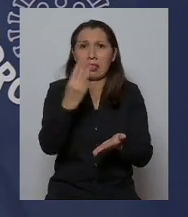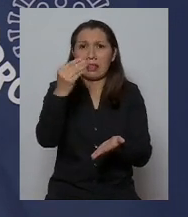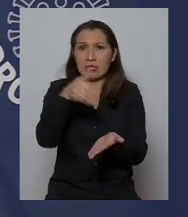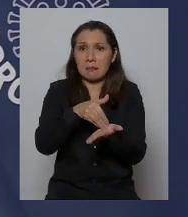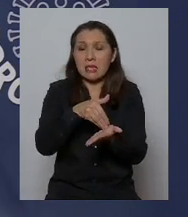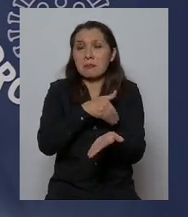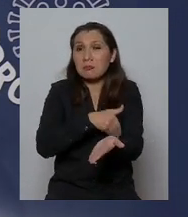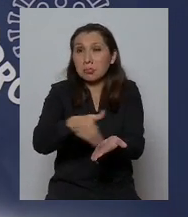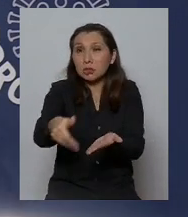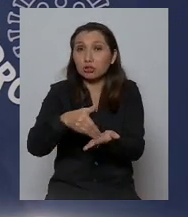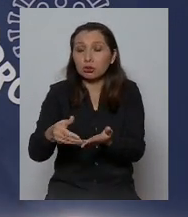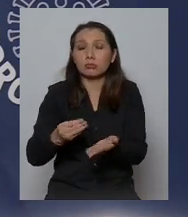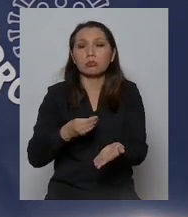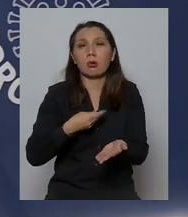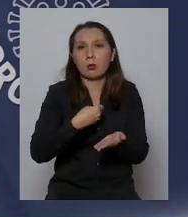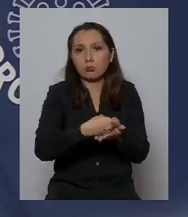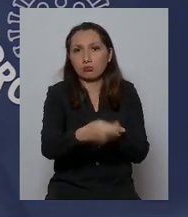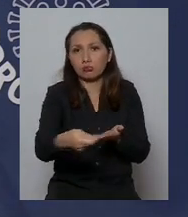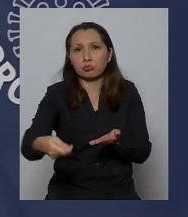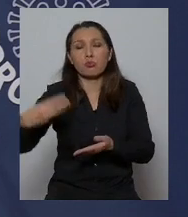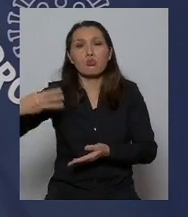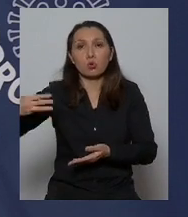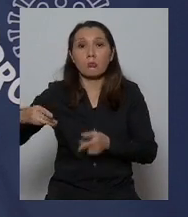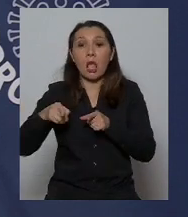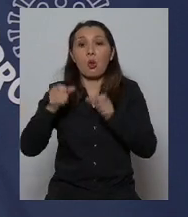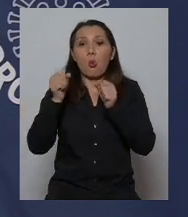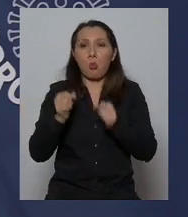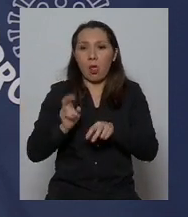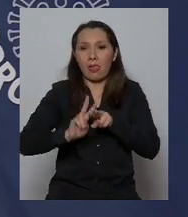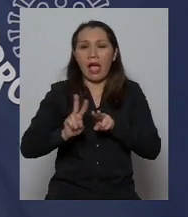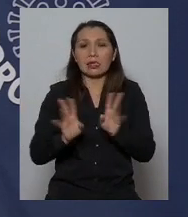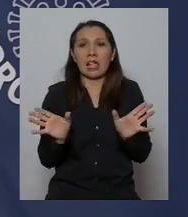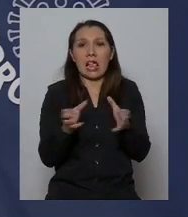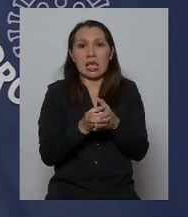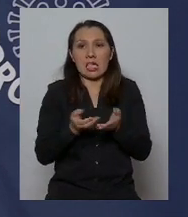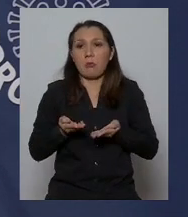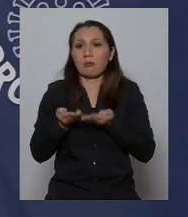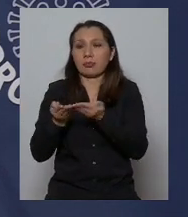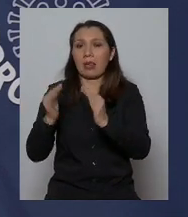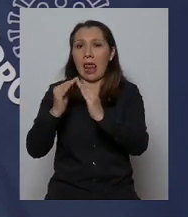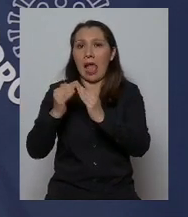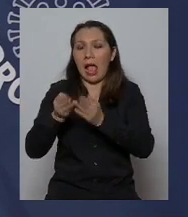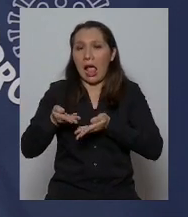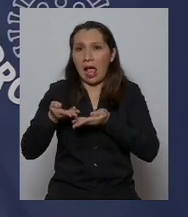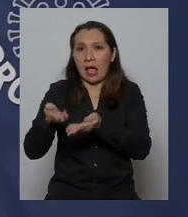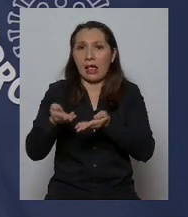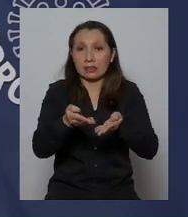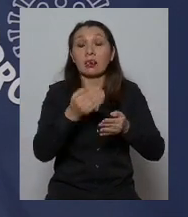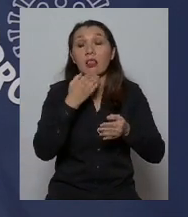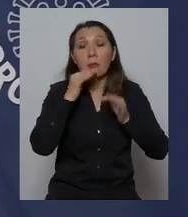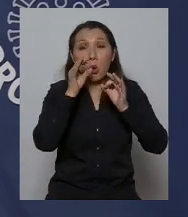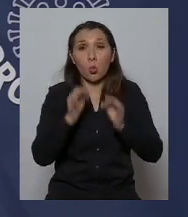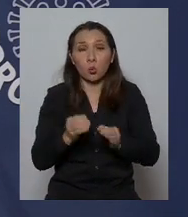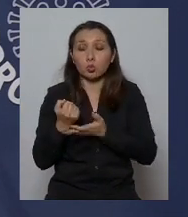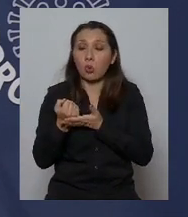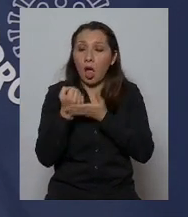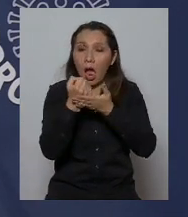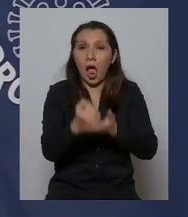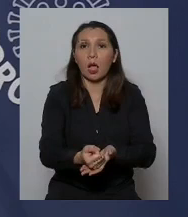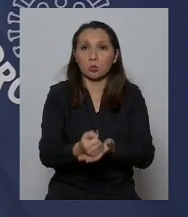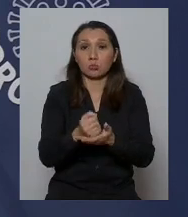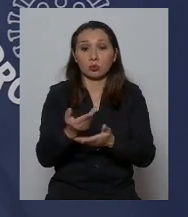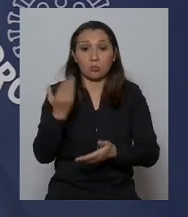para entregar a los municipios y que ellos puedan establecer equipos de atención domiciliaria y justamente ir en ayuda